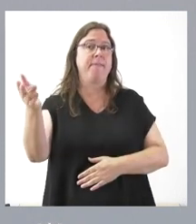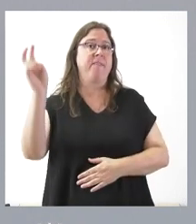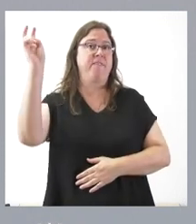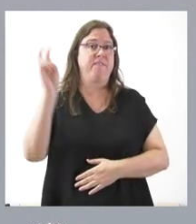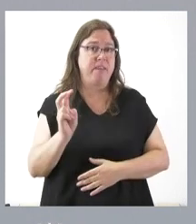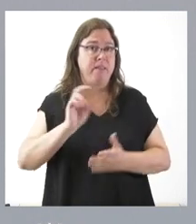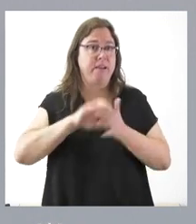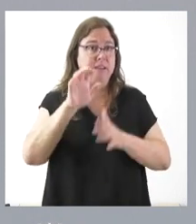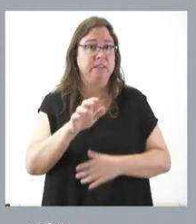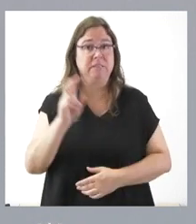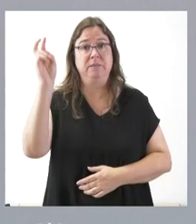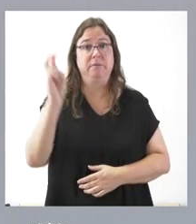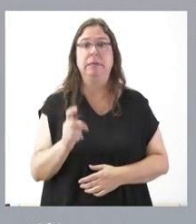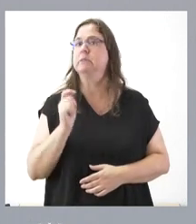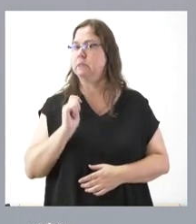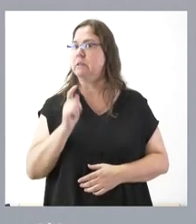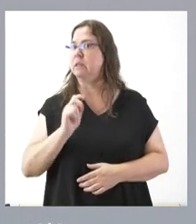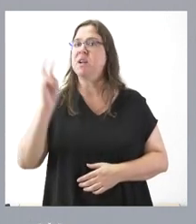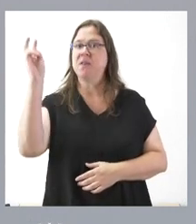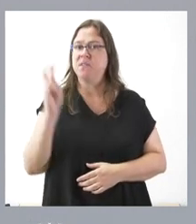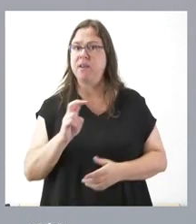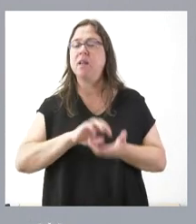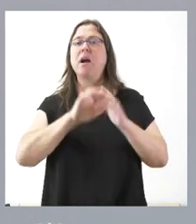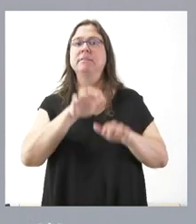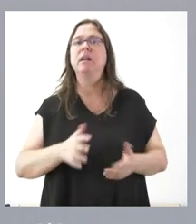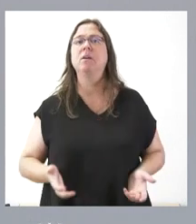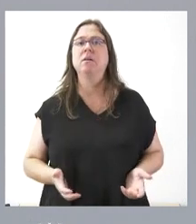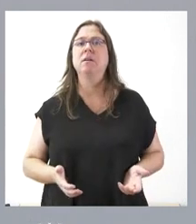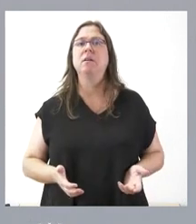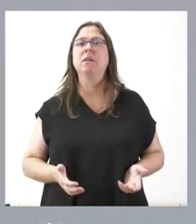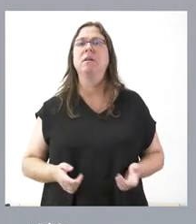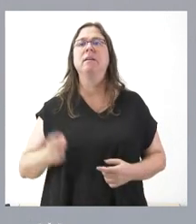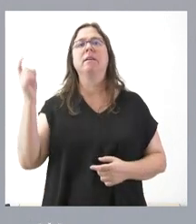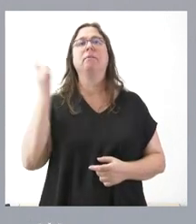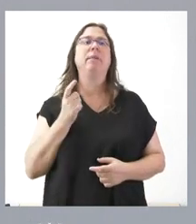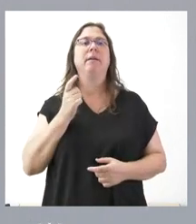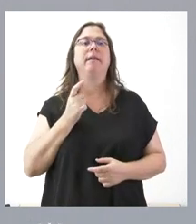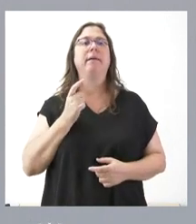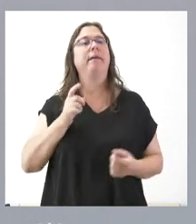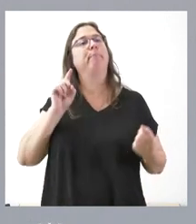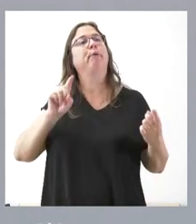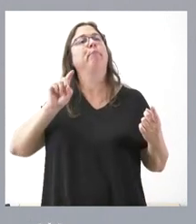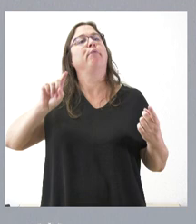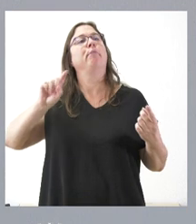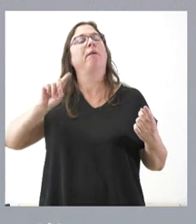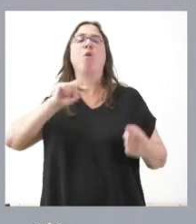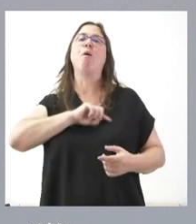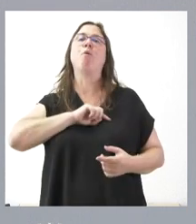Castilla y León, cosa que es frecuente, dando lecciones de moralidad.